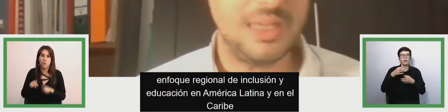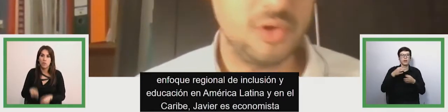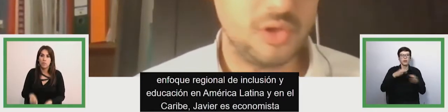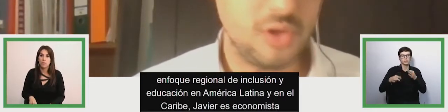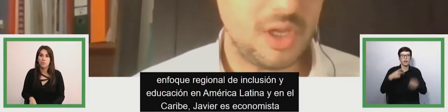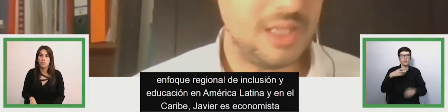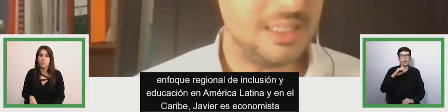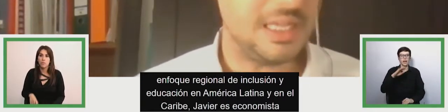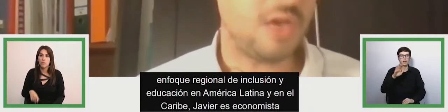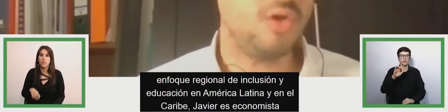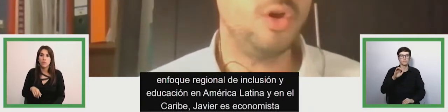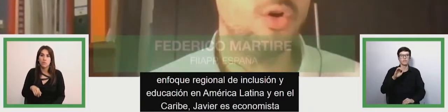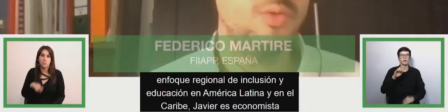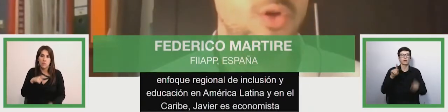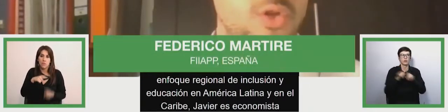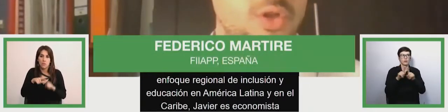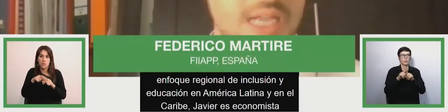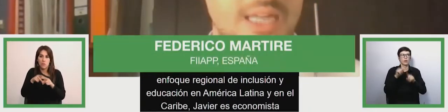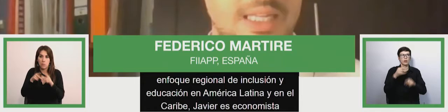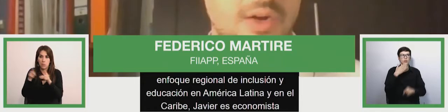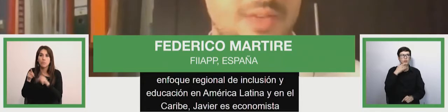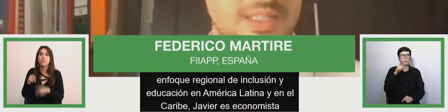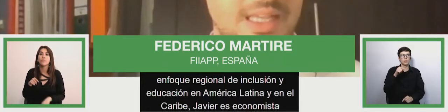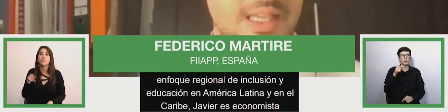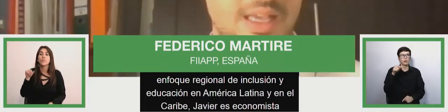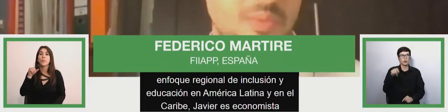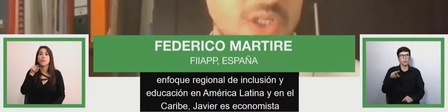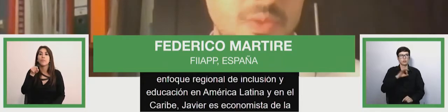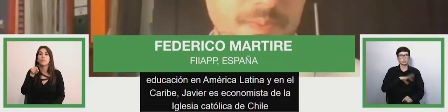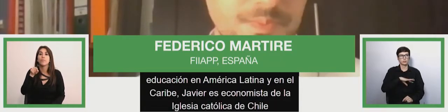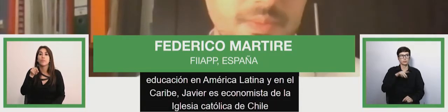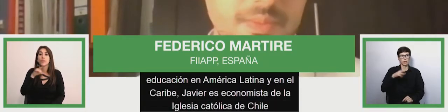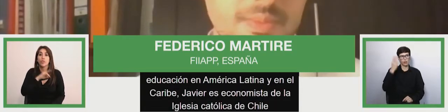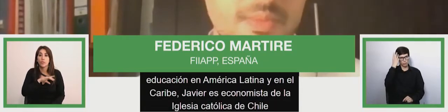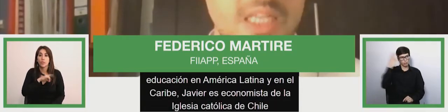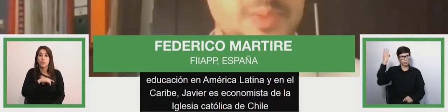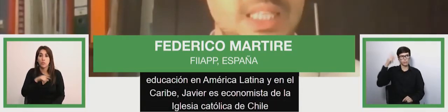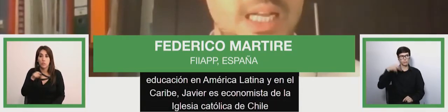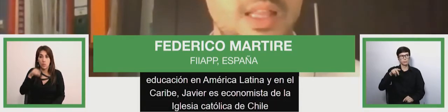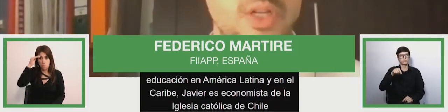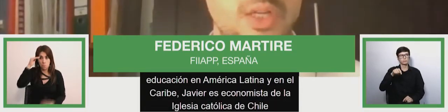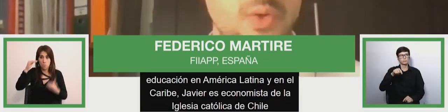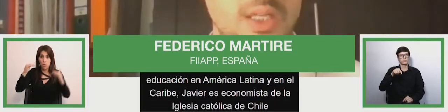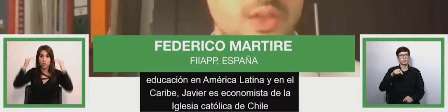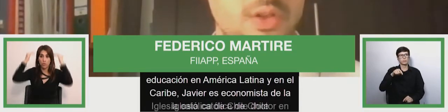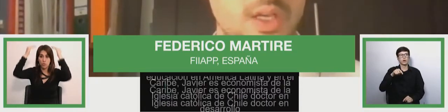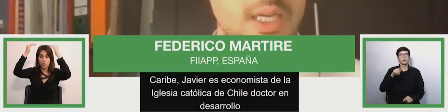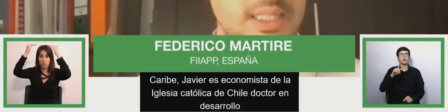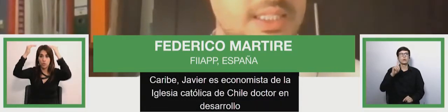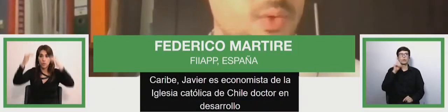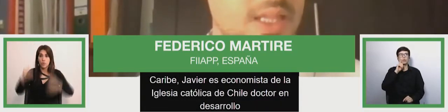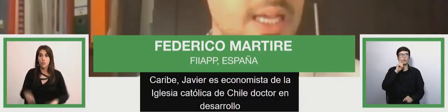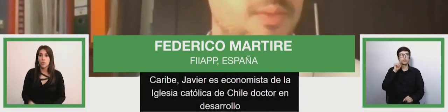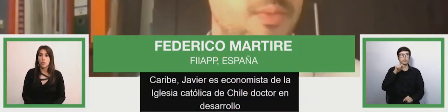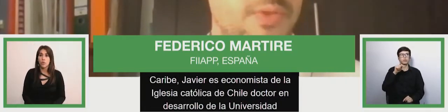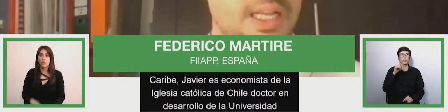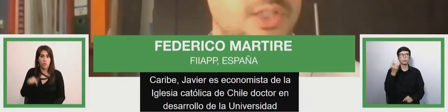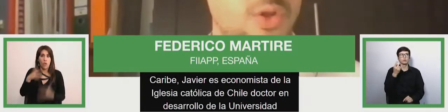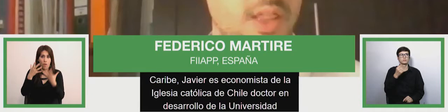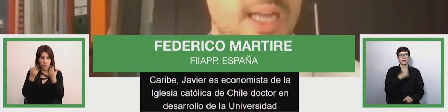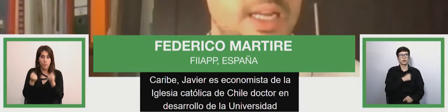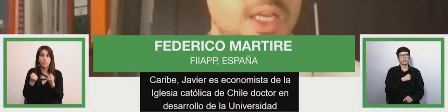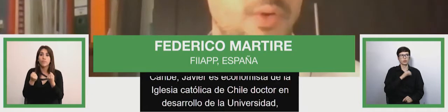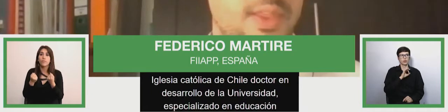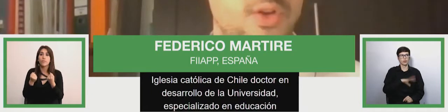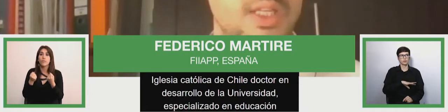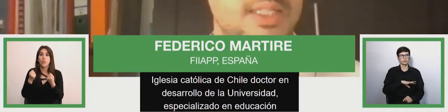magister doctor en desarrollo económico y social de la Universidad de Cambridge. Especializado en educación, desigualdad, movilidad